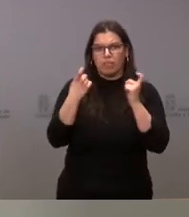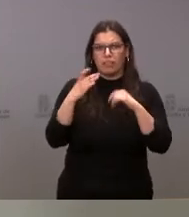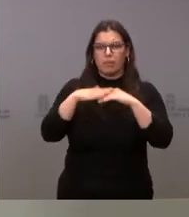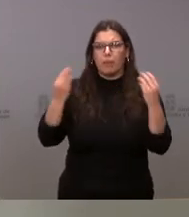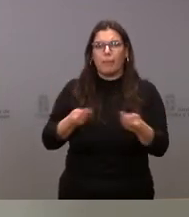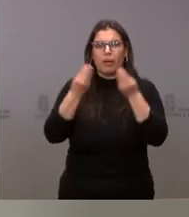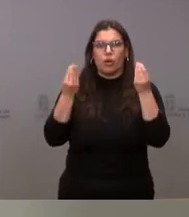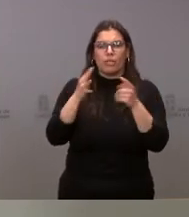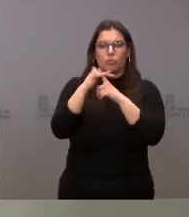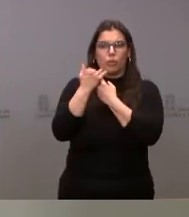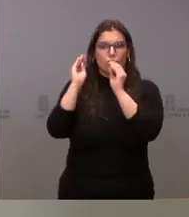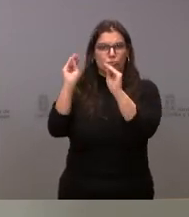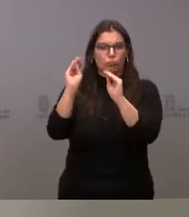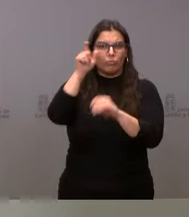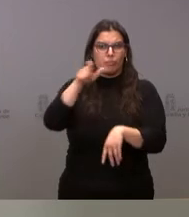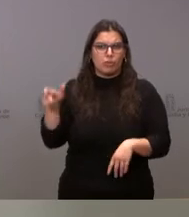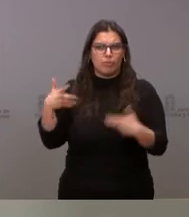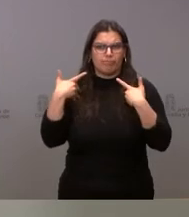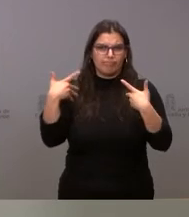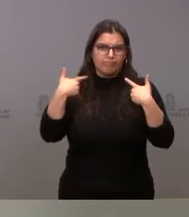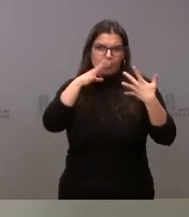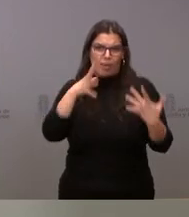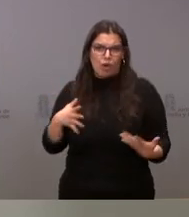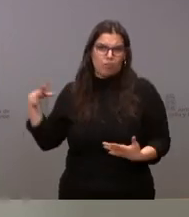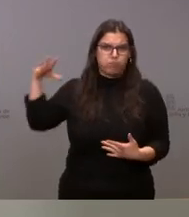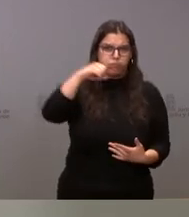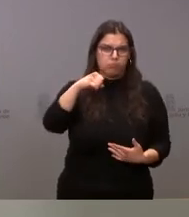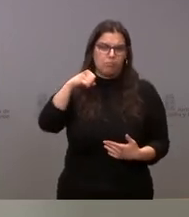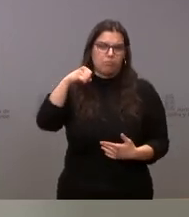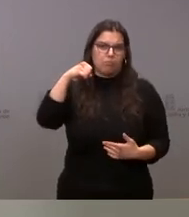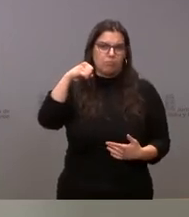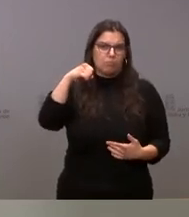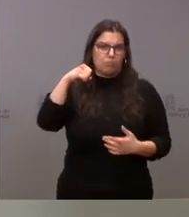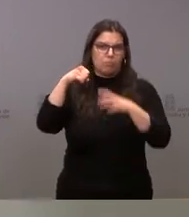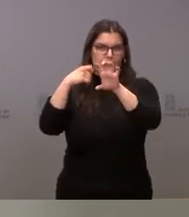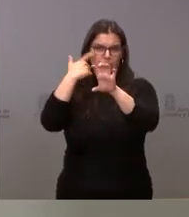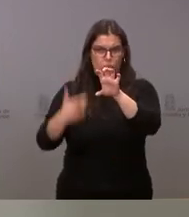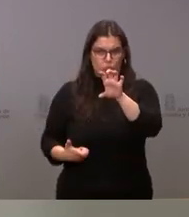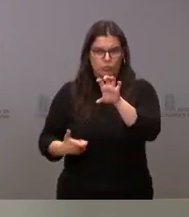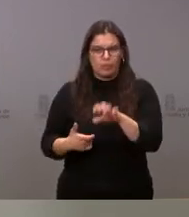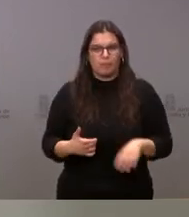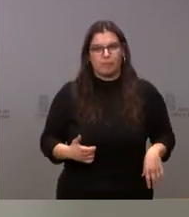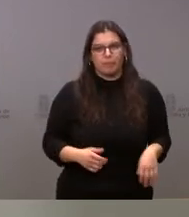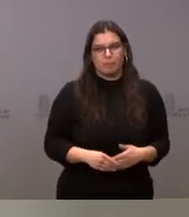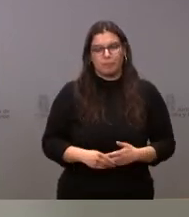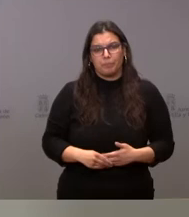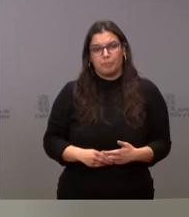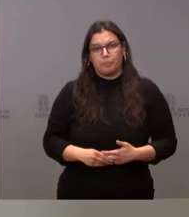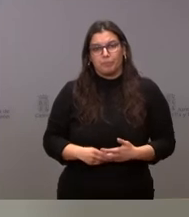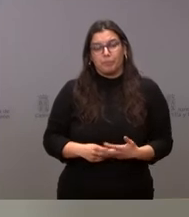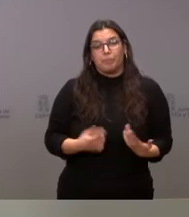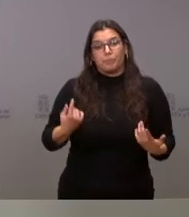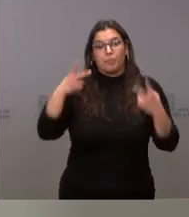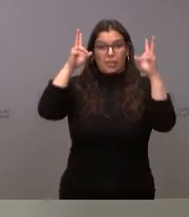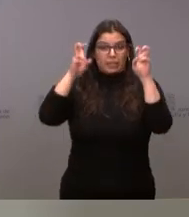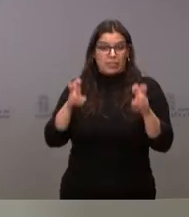mejora de la situación de las personas que están sufriendo la invasión de Ucrania en este momento. Y son algunas las